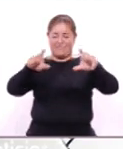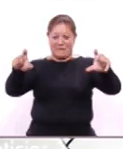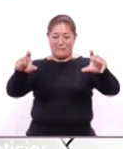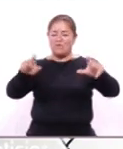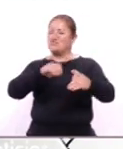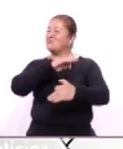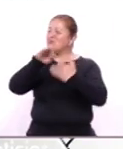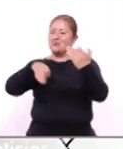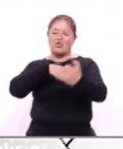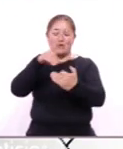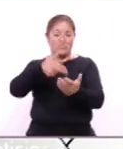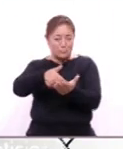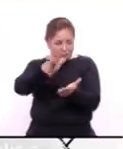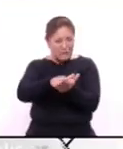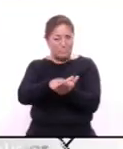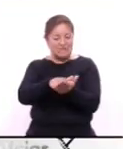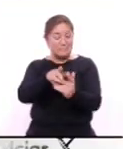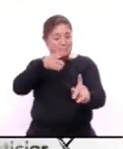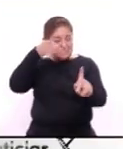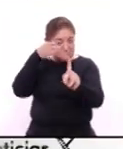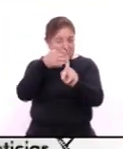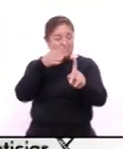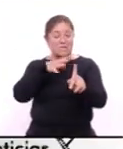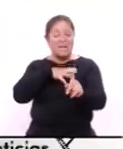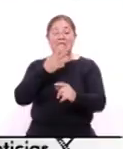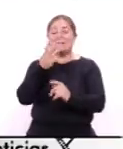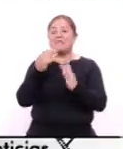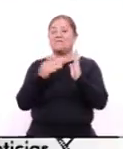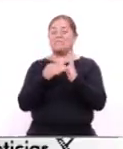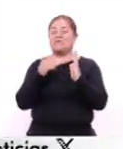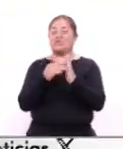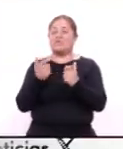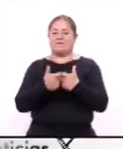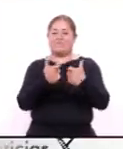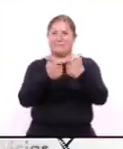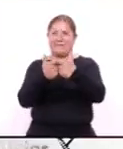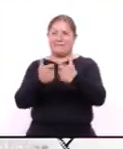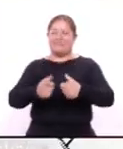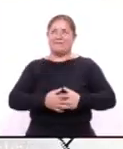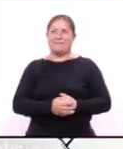Somos Héroes la cual tiene como meta recabar 3 millones de pesos